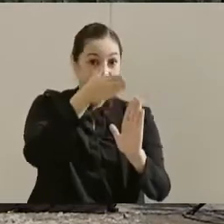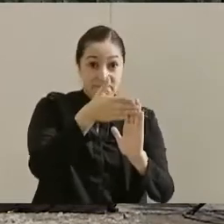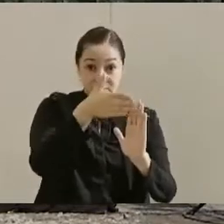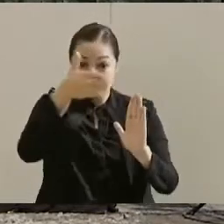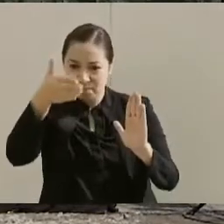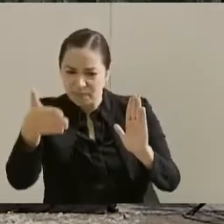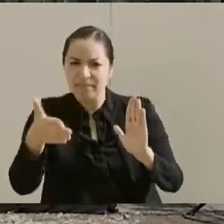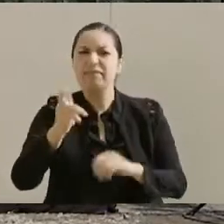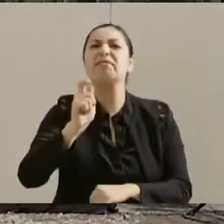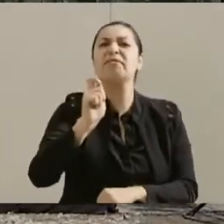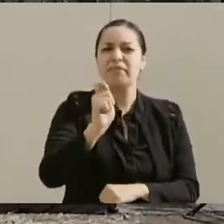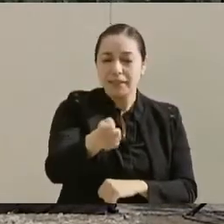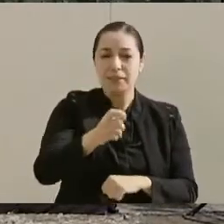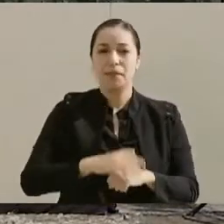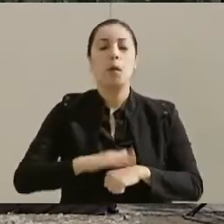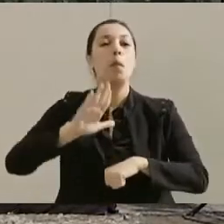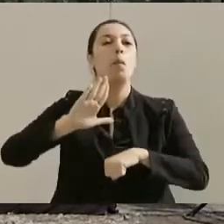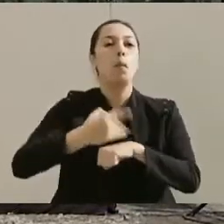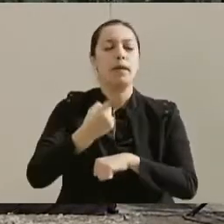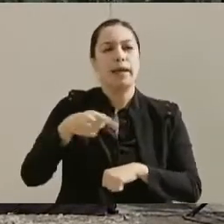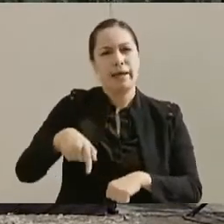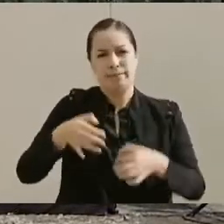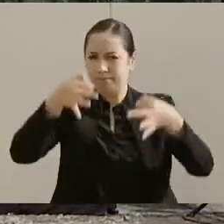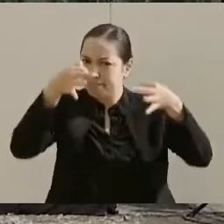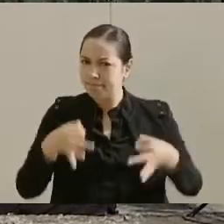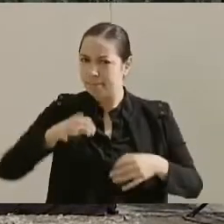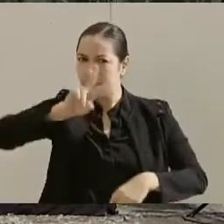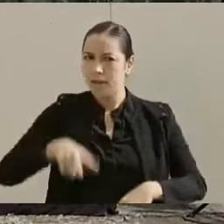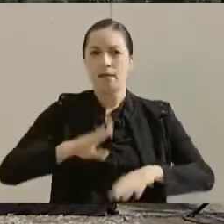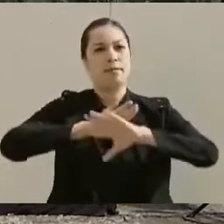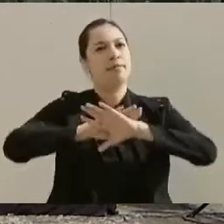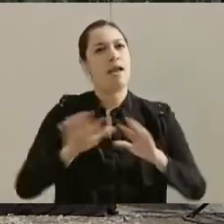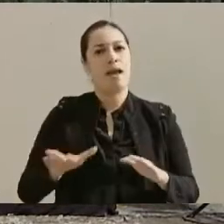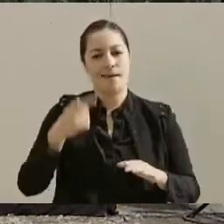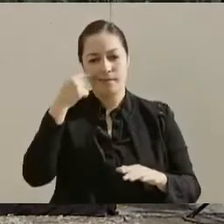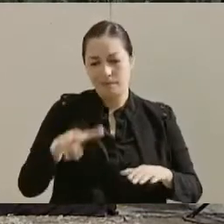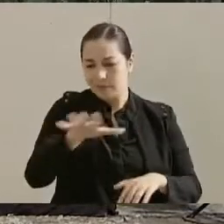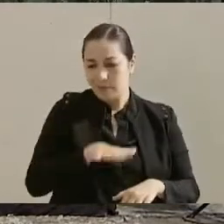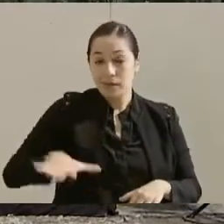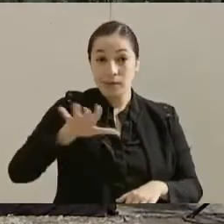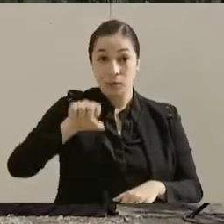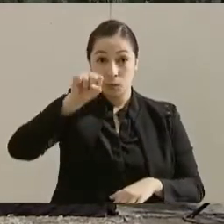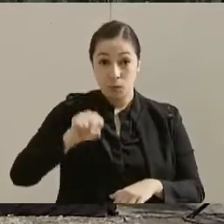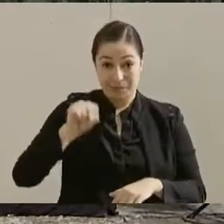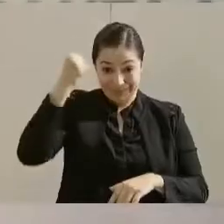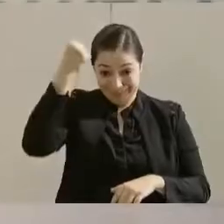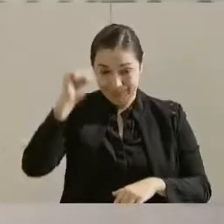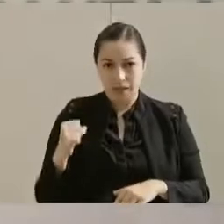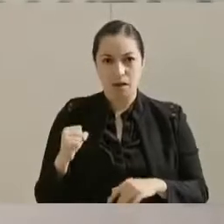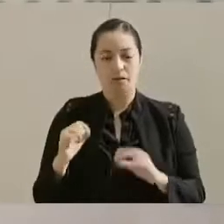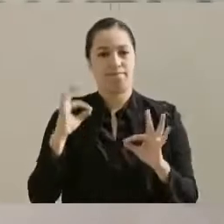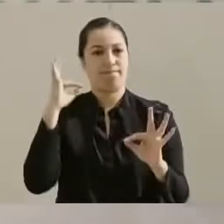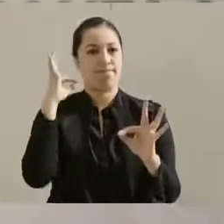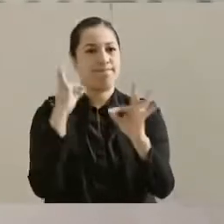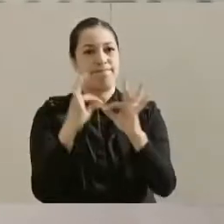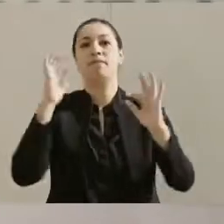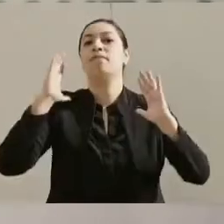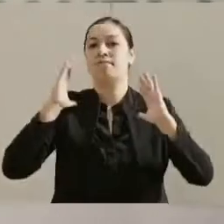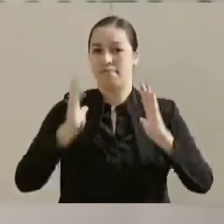porque se le está haciendo realmente justicia al sur de Sinaloa. El sur de Sinaloa siempre